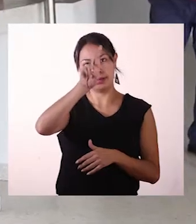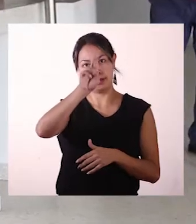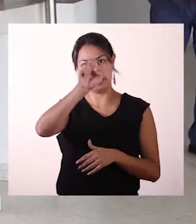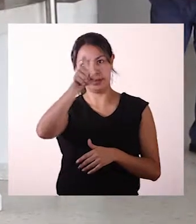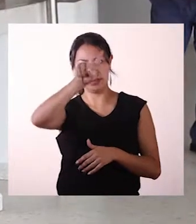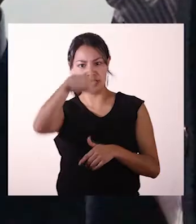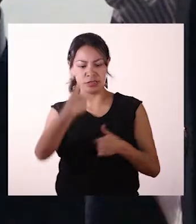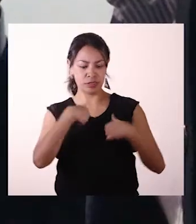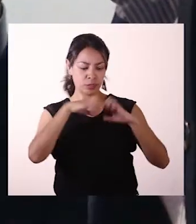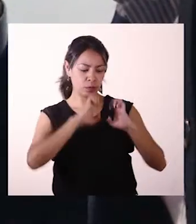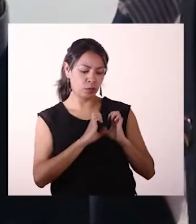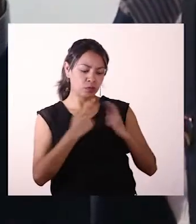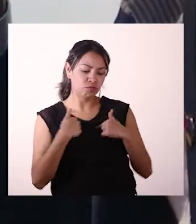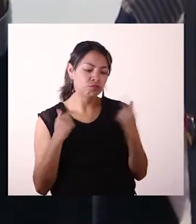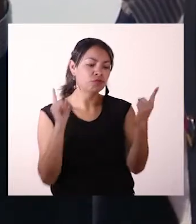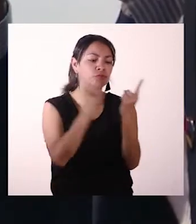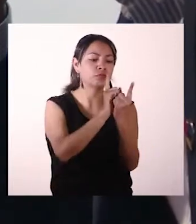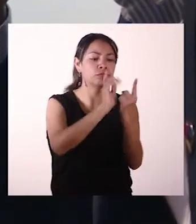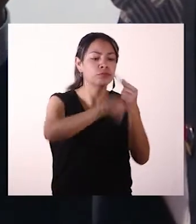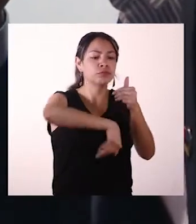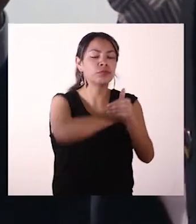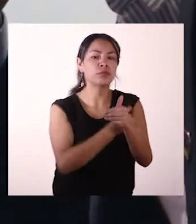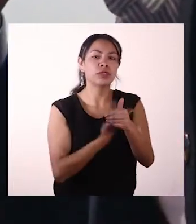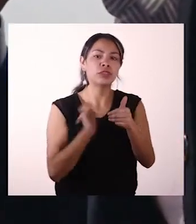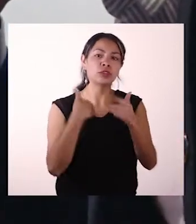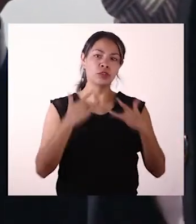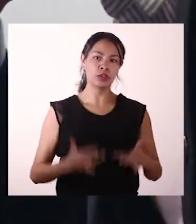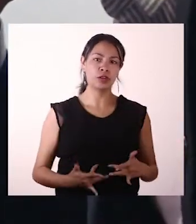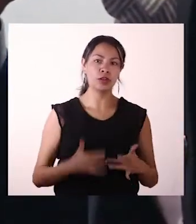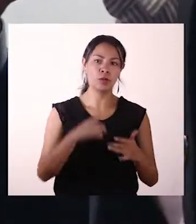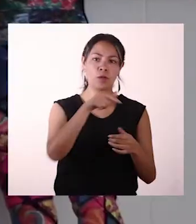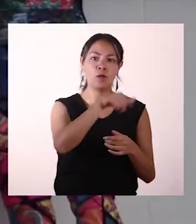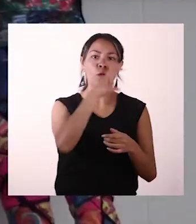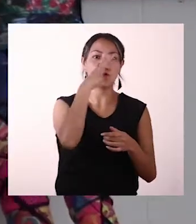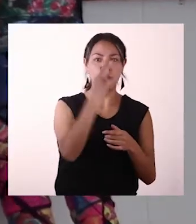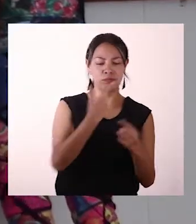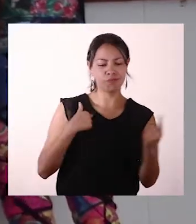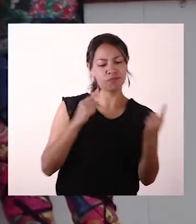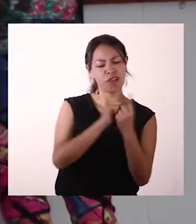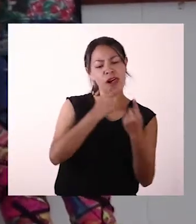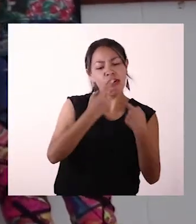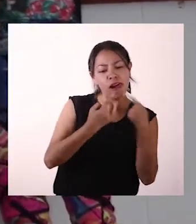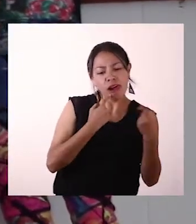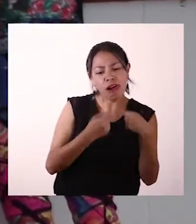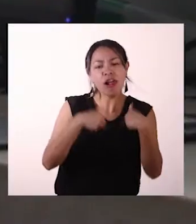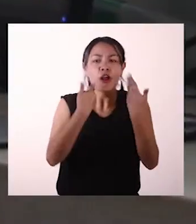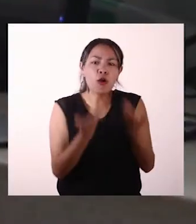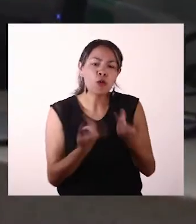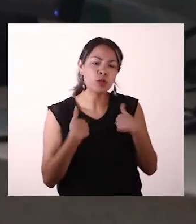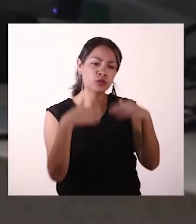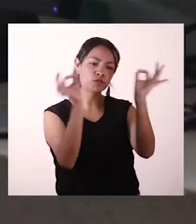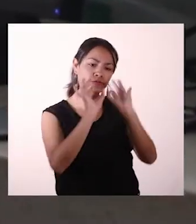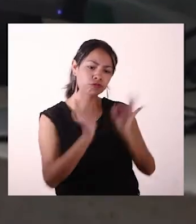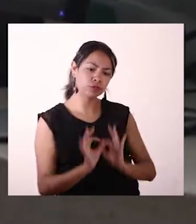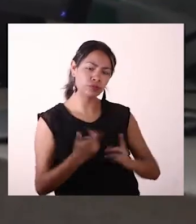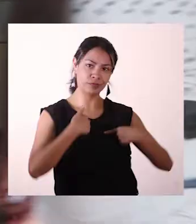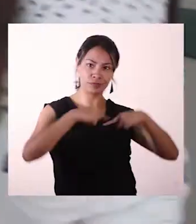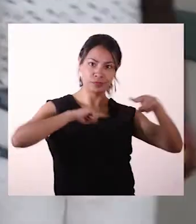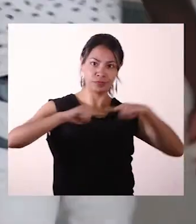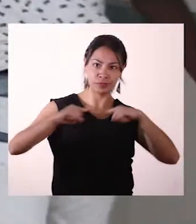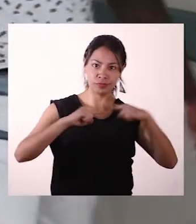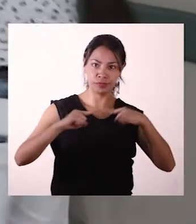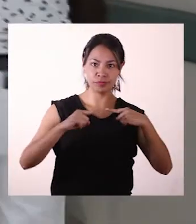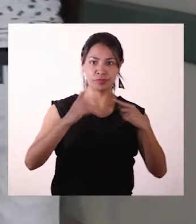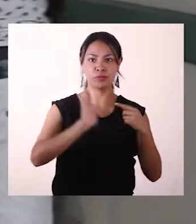del encuentro del gobernador de Nariño, Camilo Romero, y el ministro de Salud, Alejandro Gaviria, quienes avanzan en la hoja de ruta que permitirá organizar